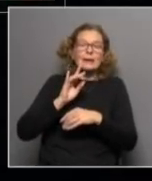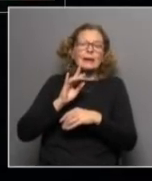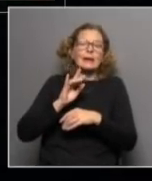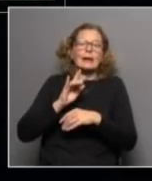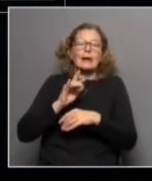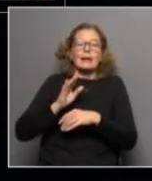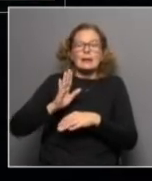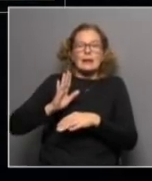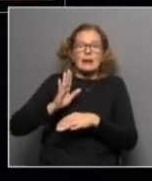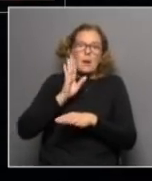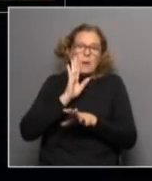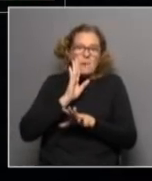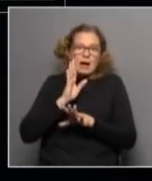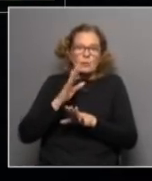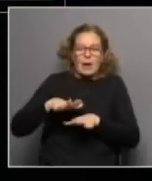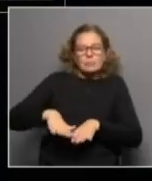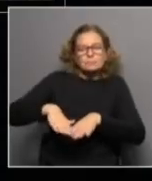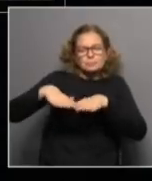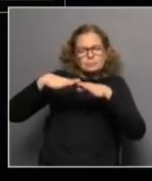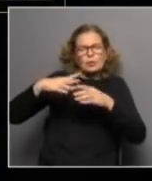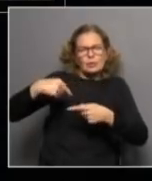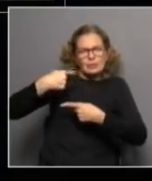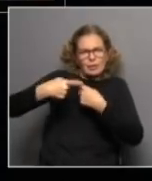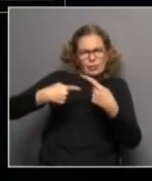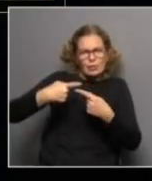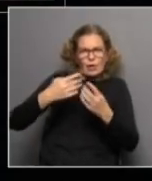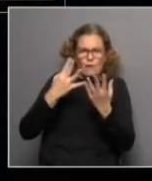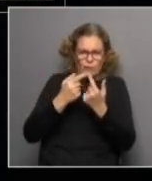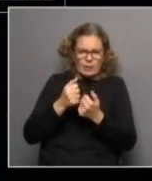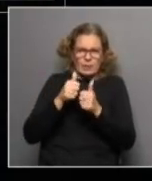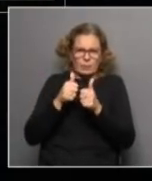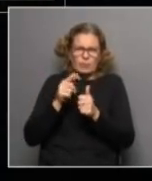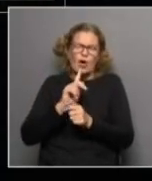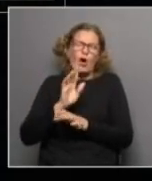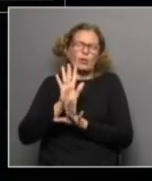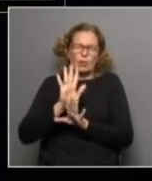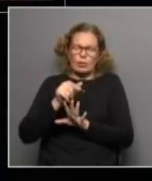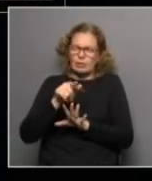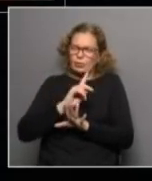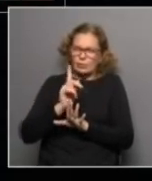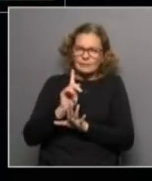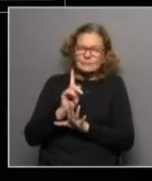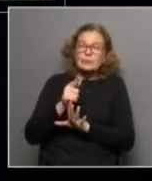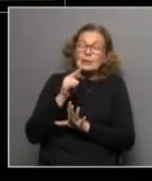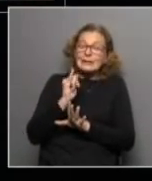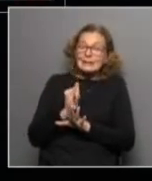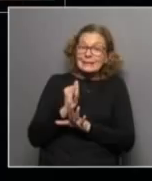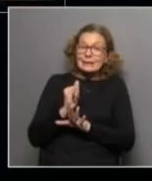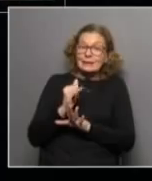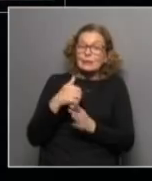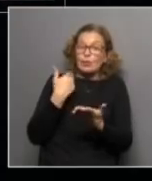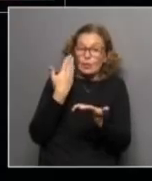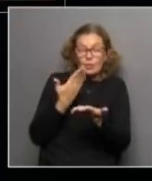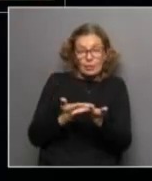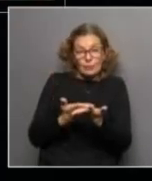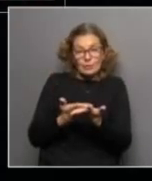va a crecer o desarrollarse de forma adecuada por supuesto que no ¿sí? lo que sí muestra la evidencia es